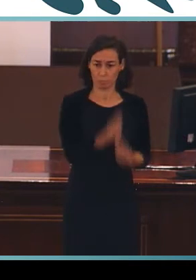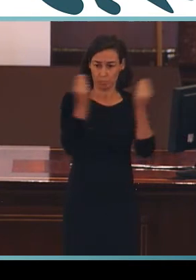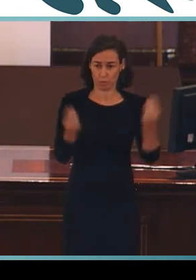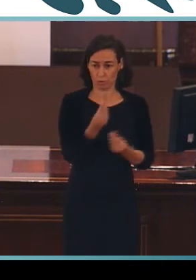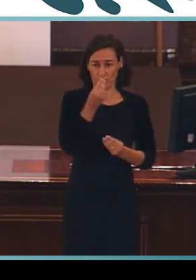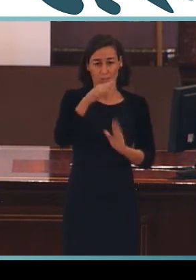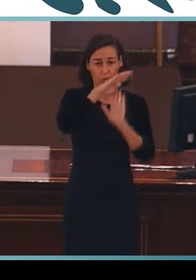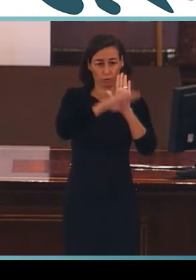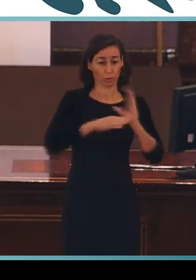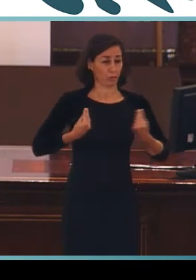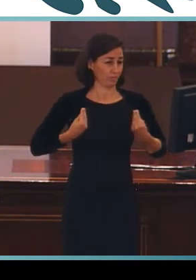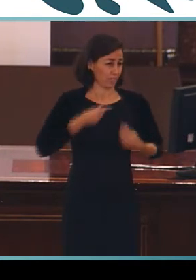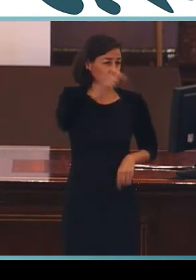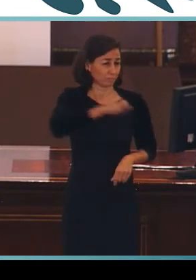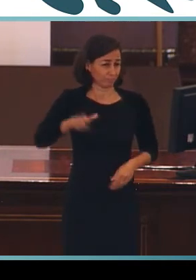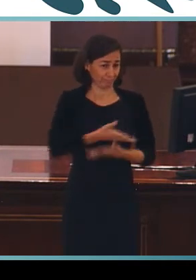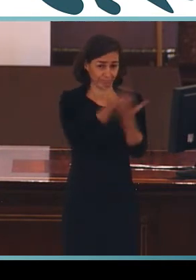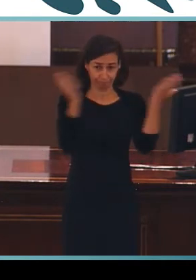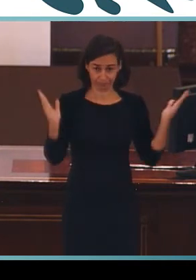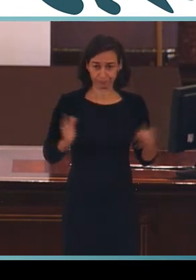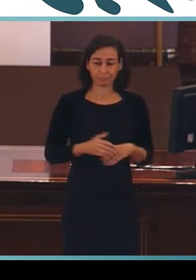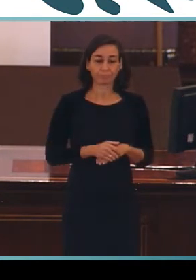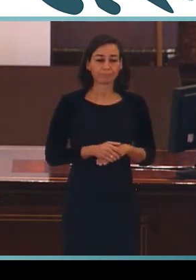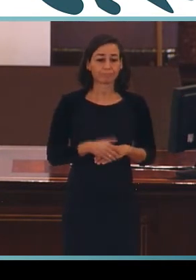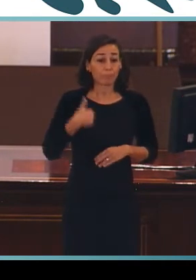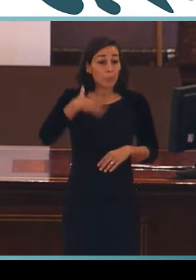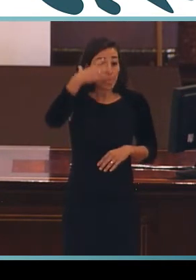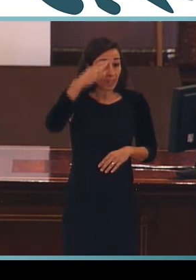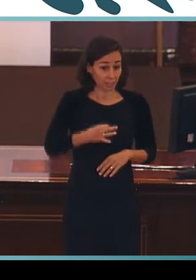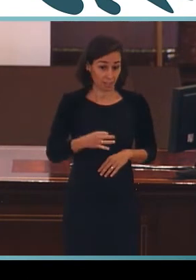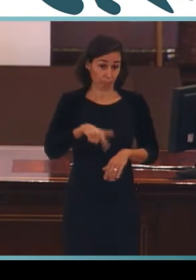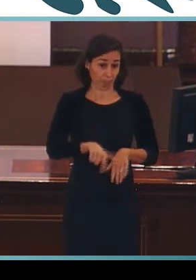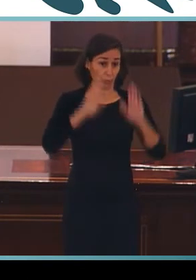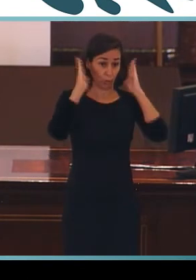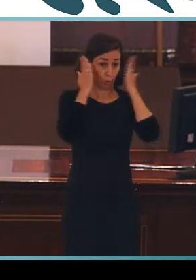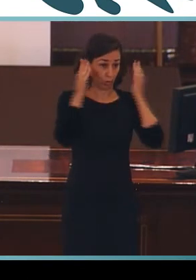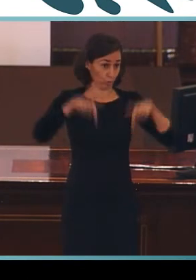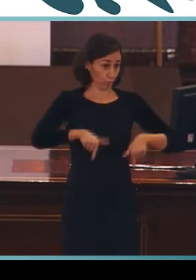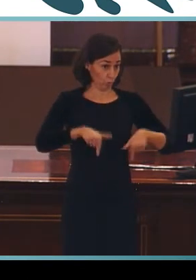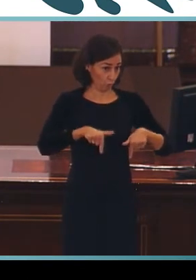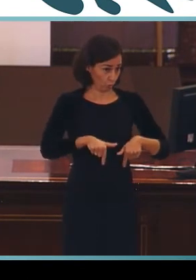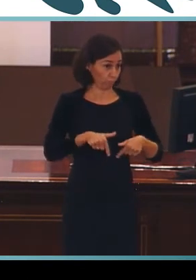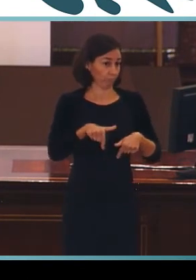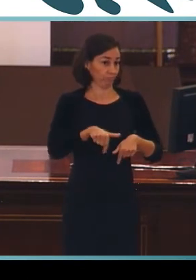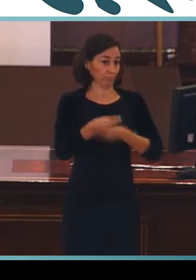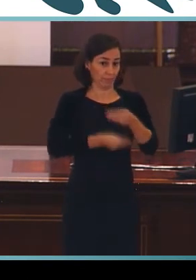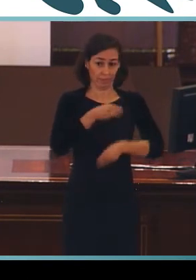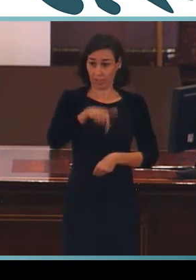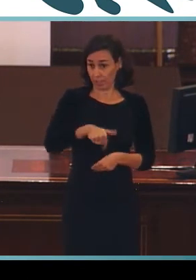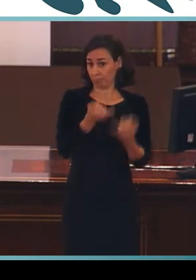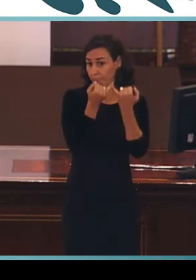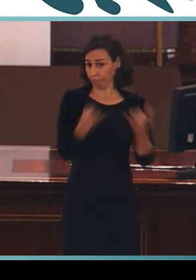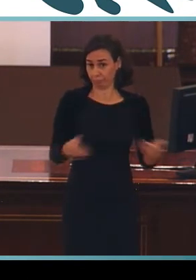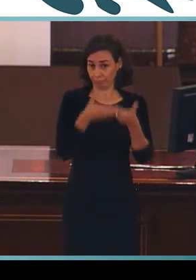de las condiciones de vida de todos los seres humanos. Creo que un congreso como el que hoy se va a inaugurar aquí